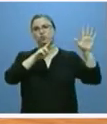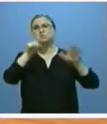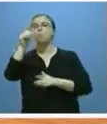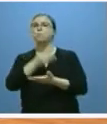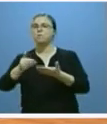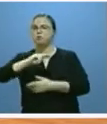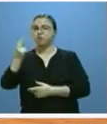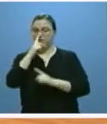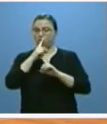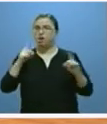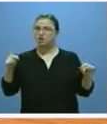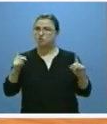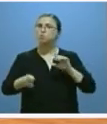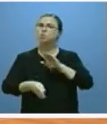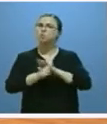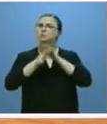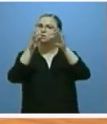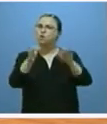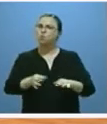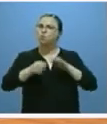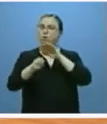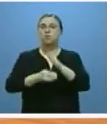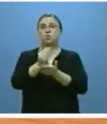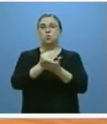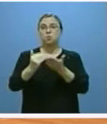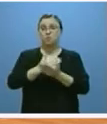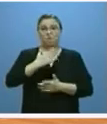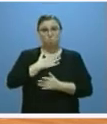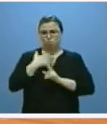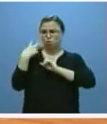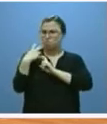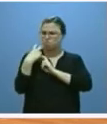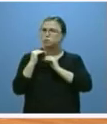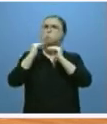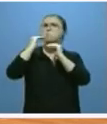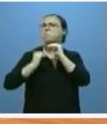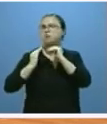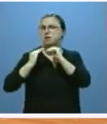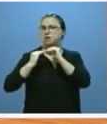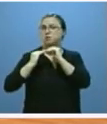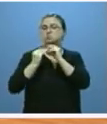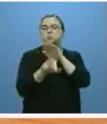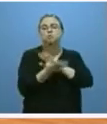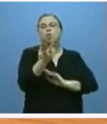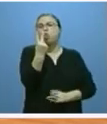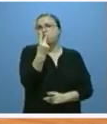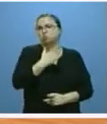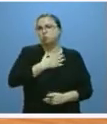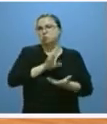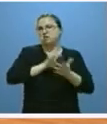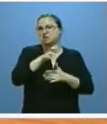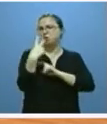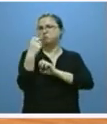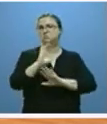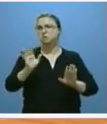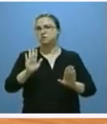y sigue siendo la comunidad que menos tributos propios ha desarrollado únicamente dos. Se trata de